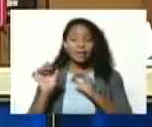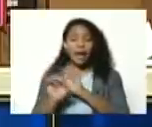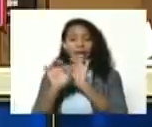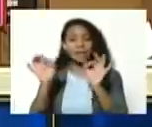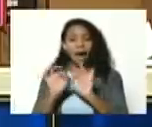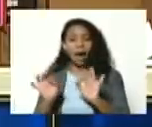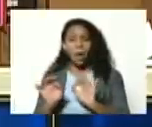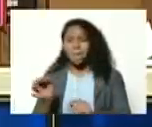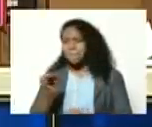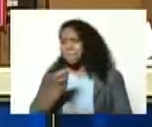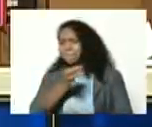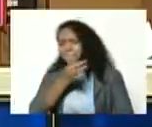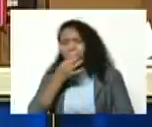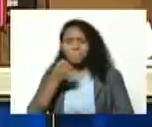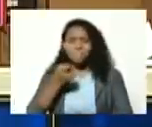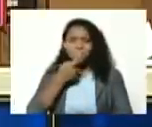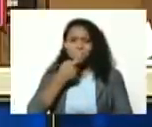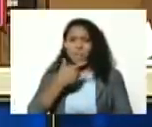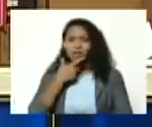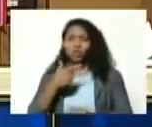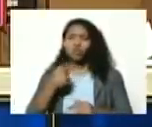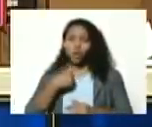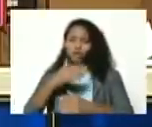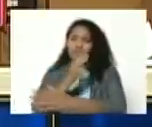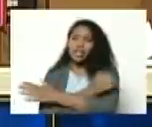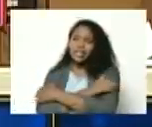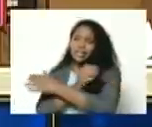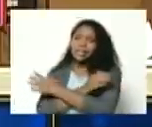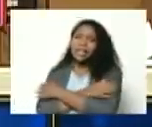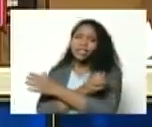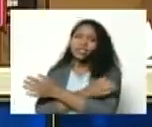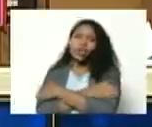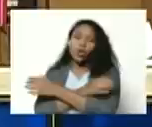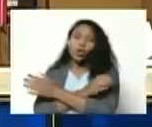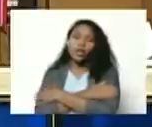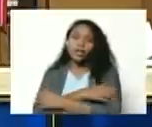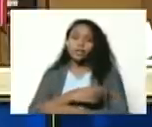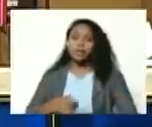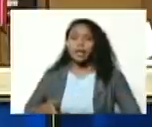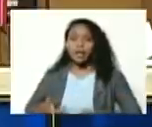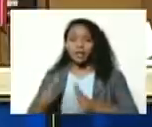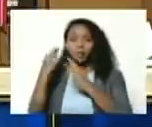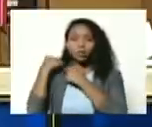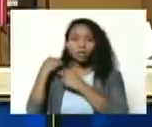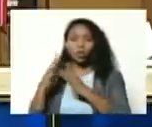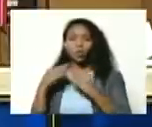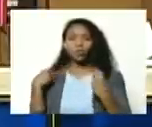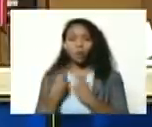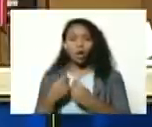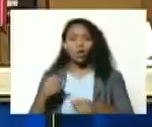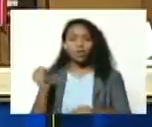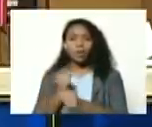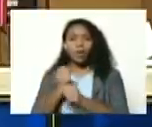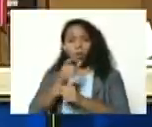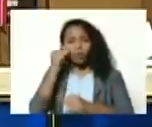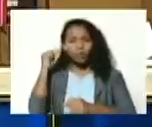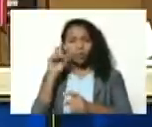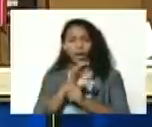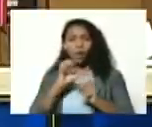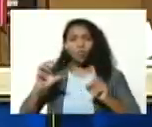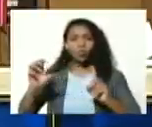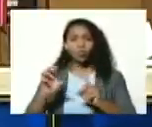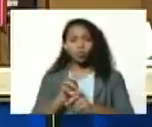maravilloso Ernesto te felicito autor directo junto a los trabajadores y trabajadoras de la cultura